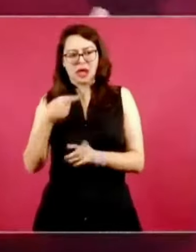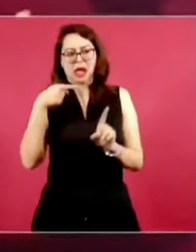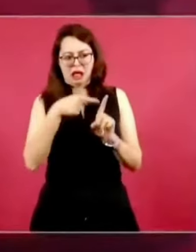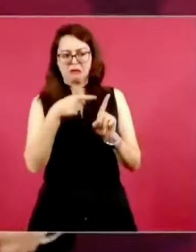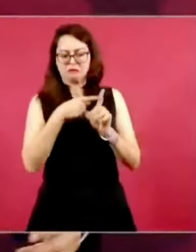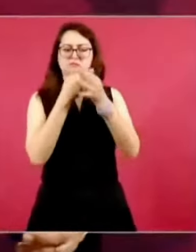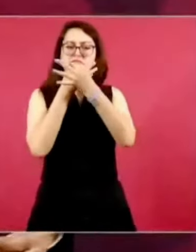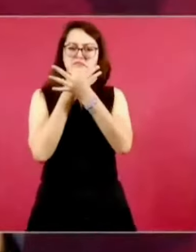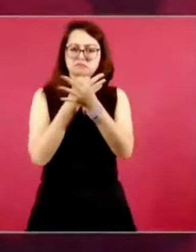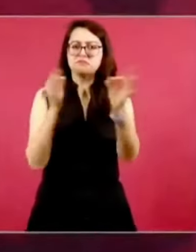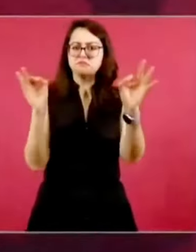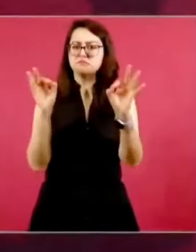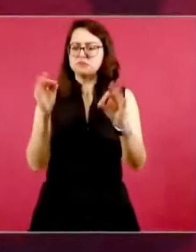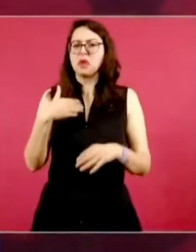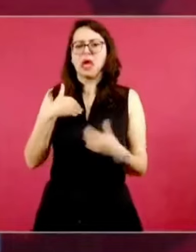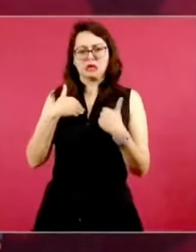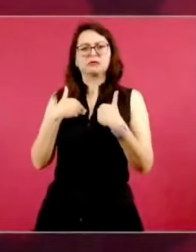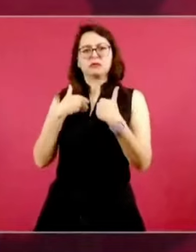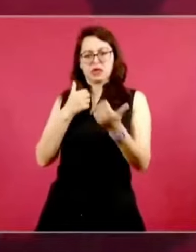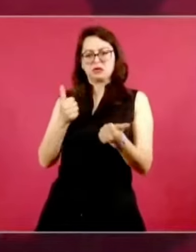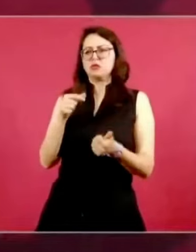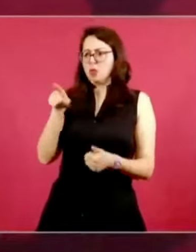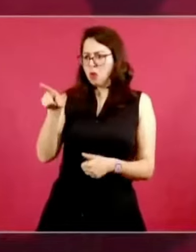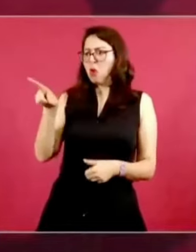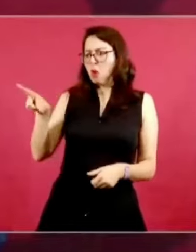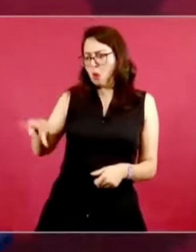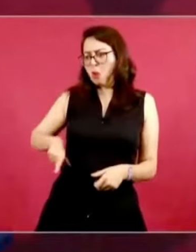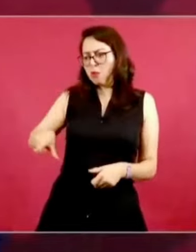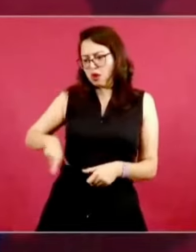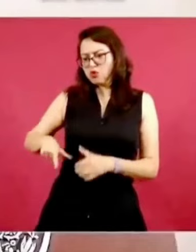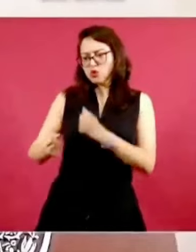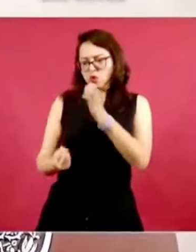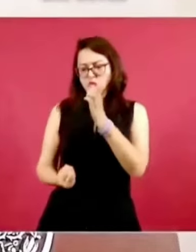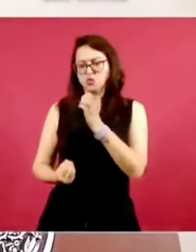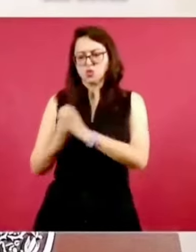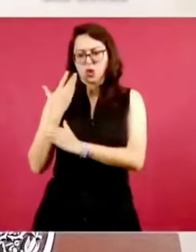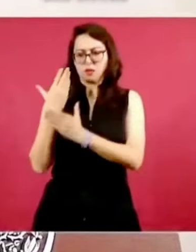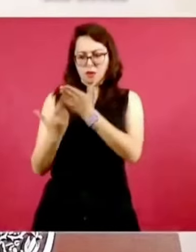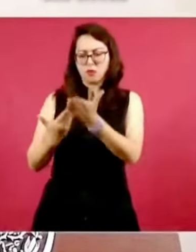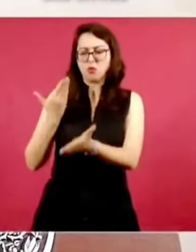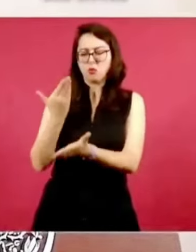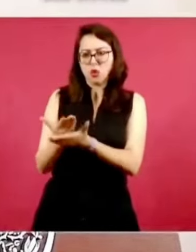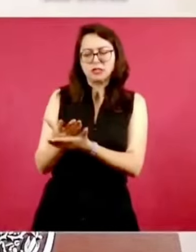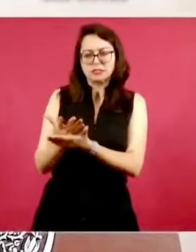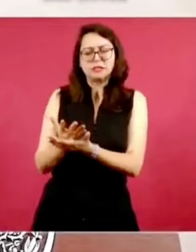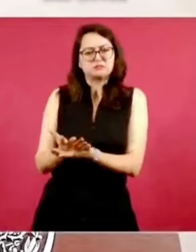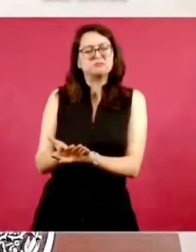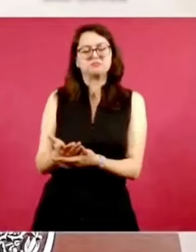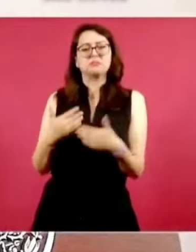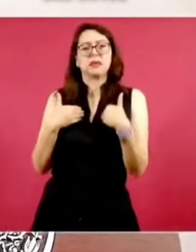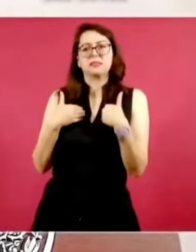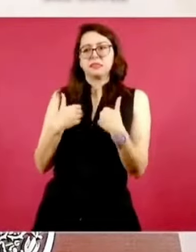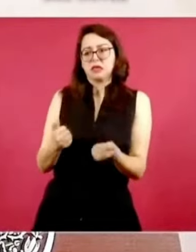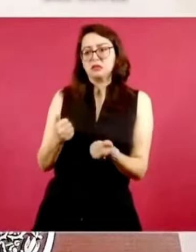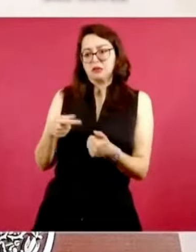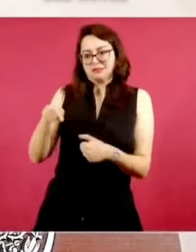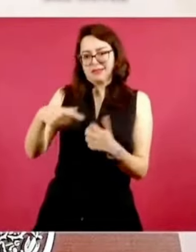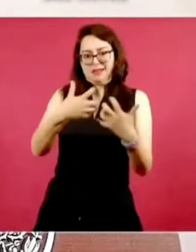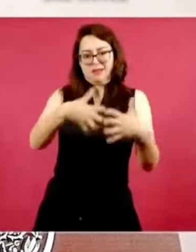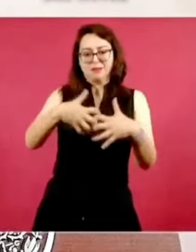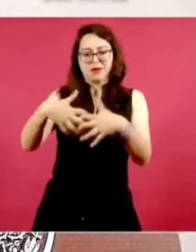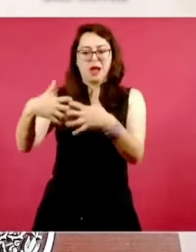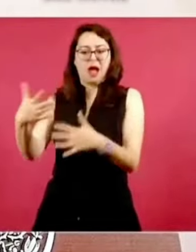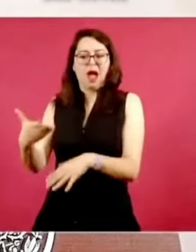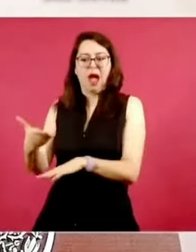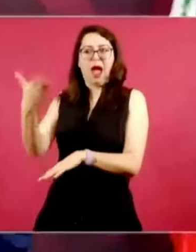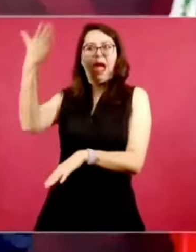recuperar los bienes del pueblo, de la nación,